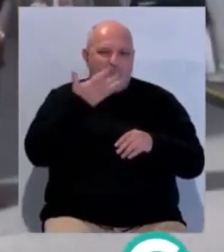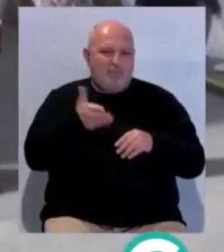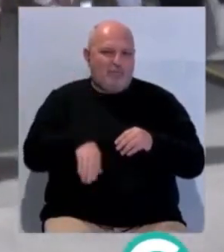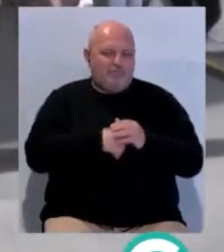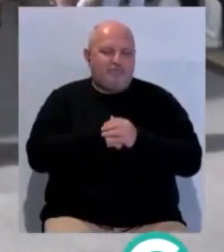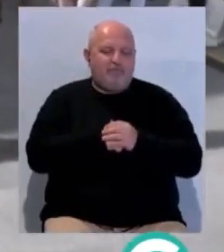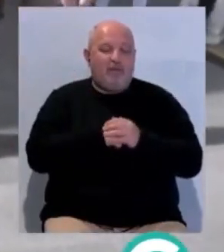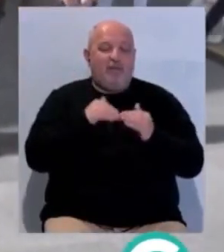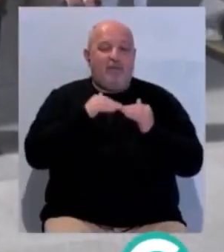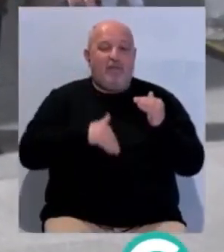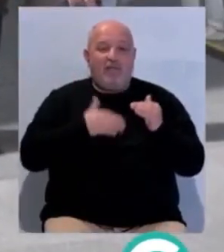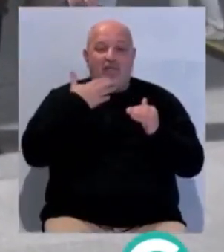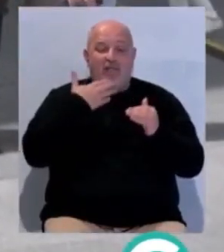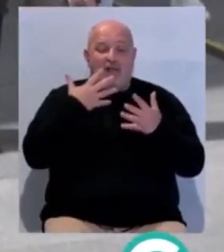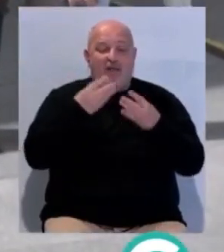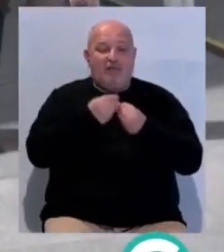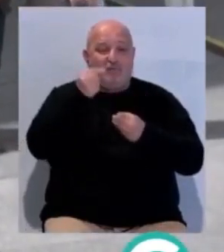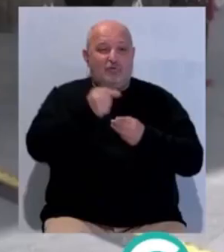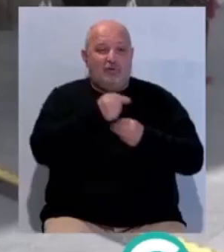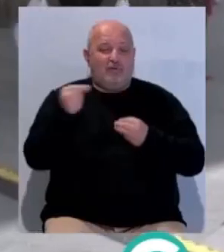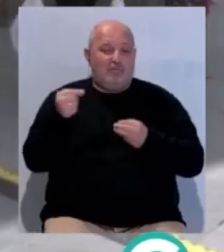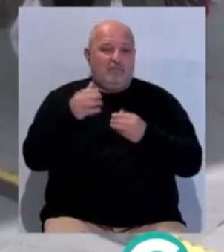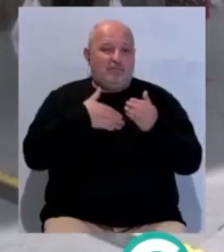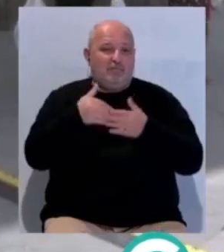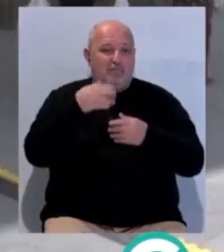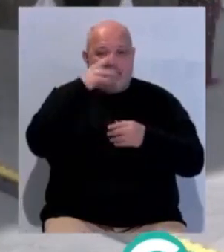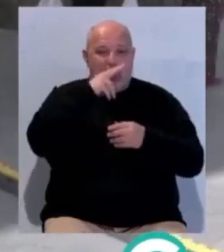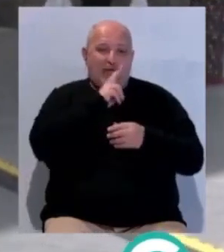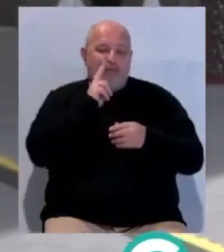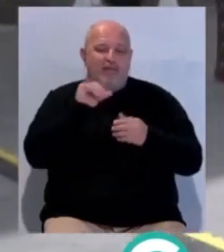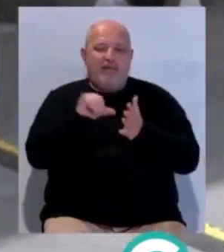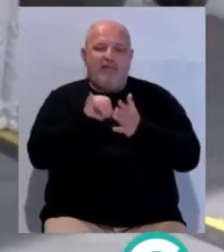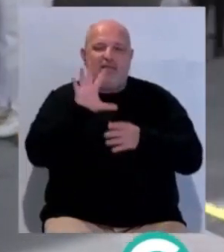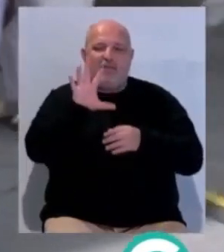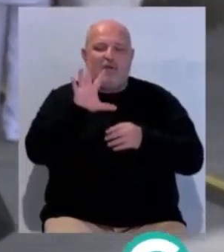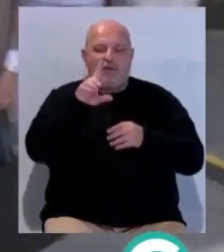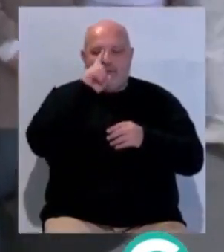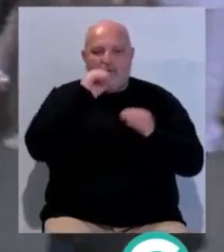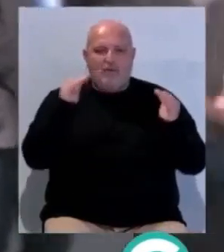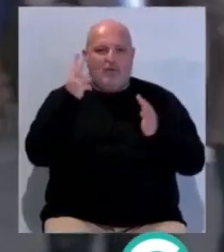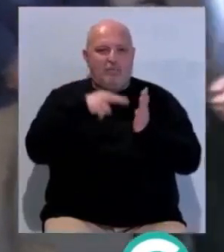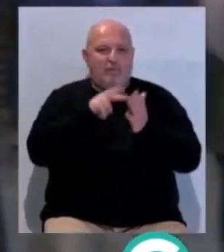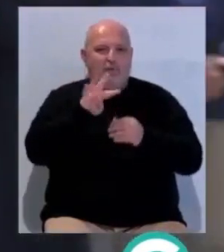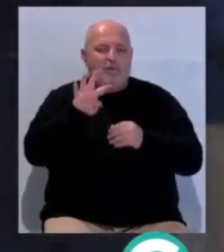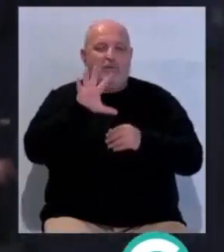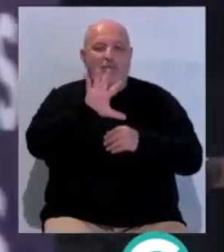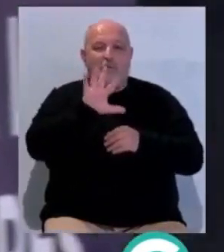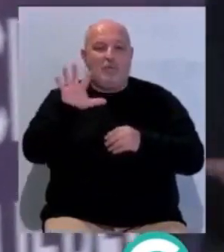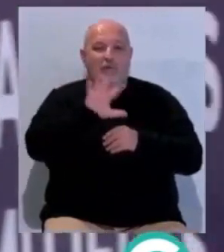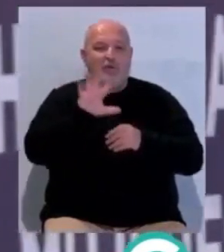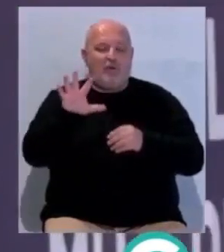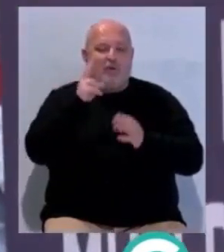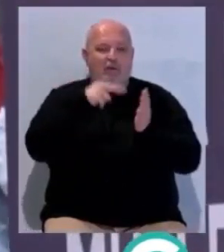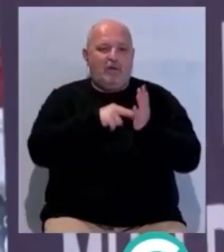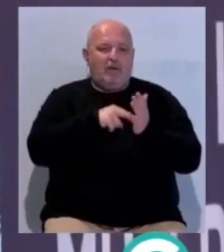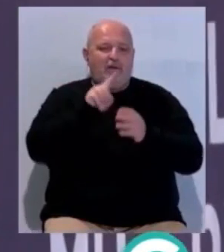El número de menores de edad asesinados por violencia vicaria en España asciende a 5 en este año 2024 y fueron 55 desde